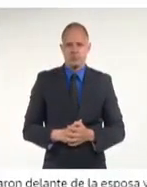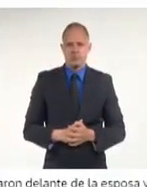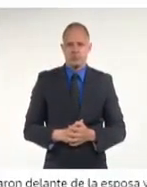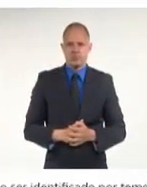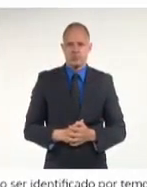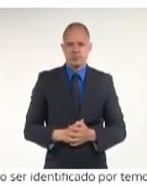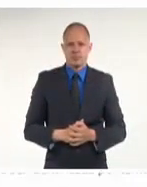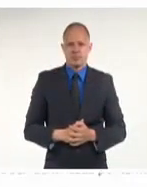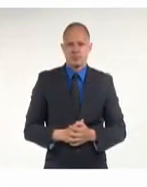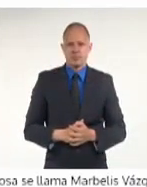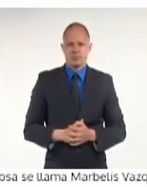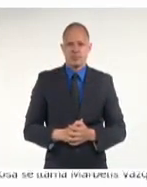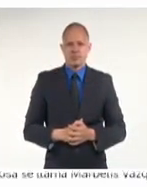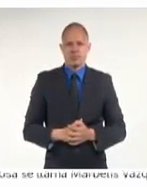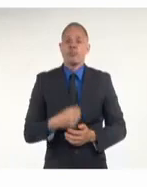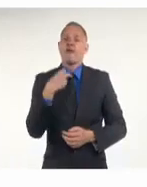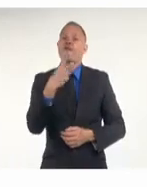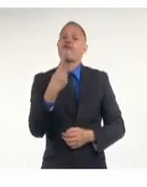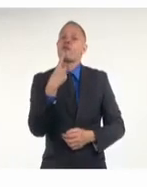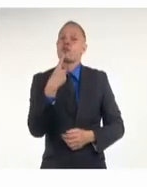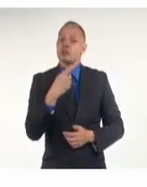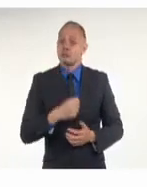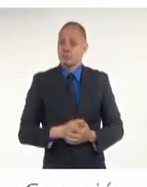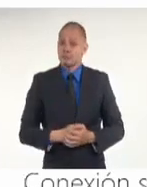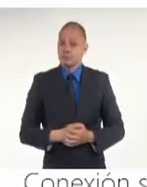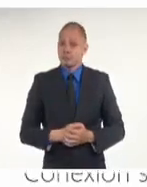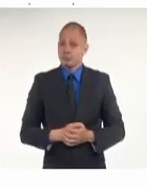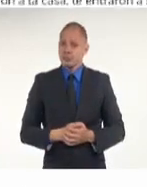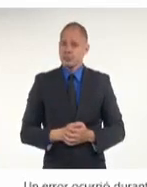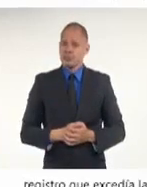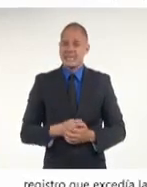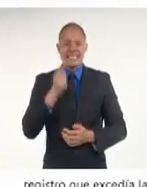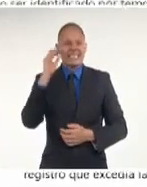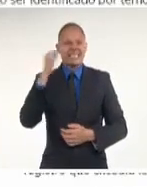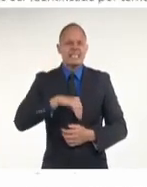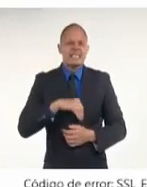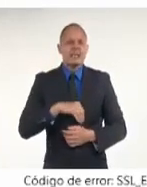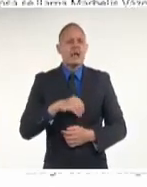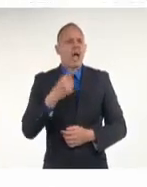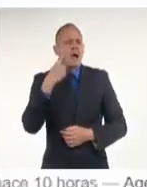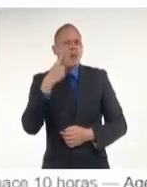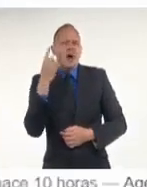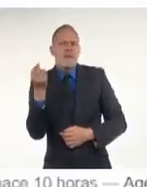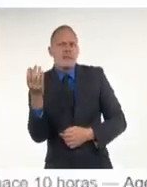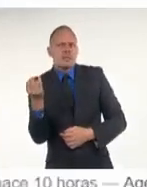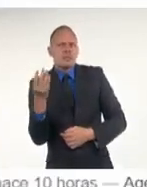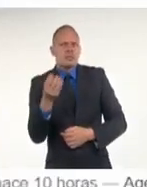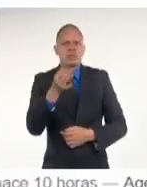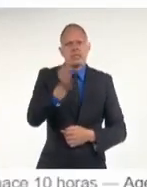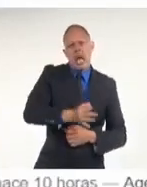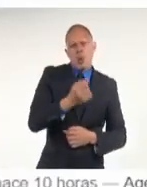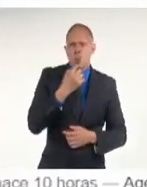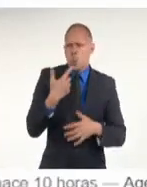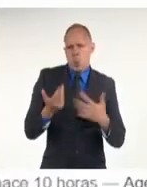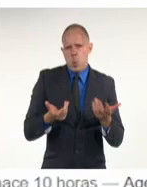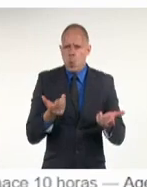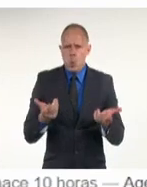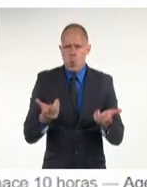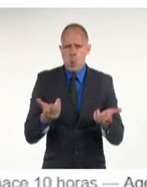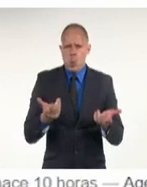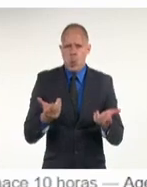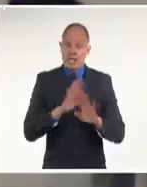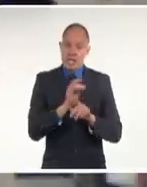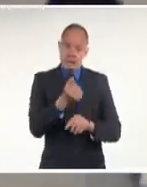Esta noticia, construir la verdad requiere de pruebas. Este noticiario hace unos días desmentía la supuesta muerte de un